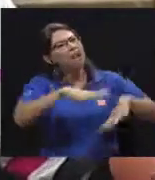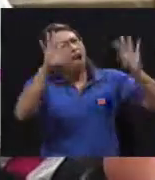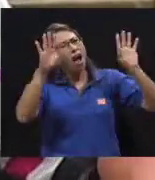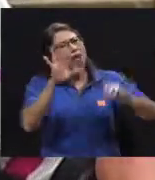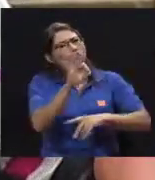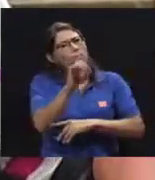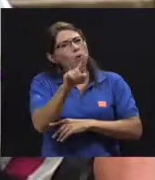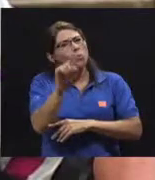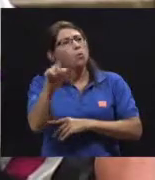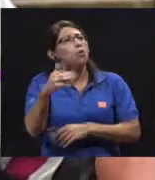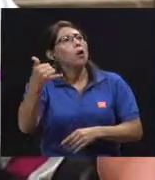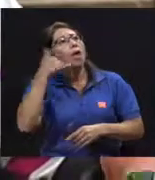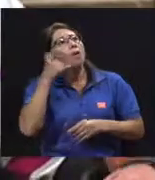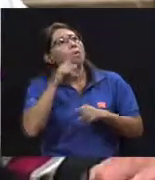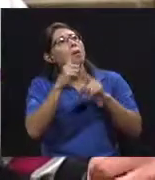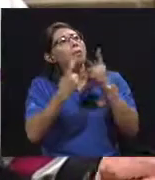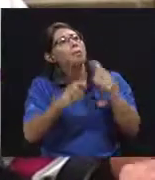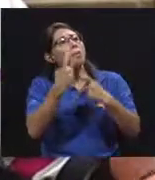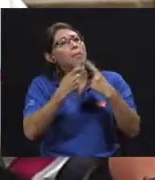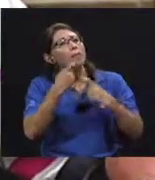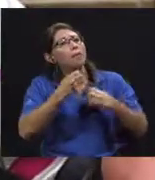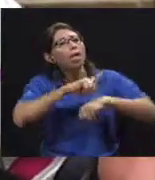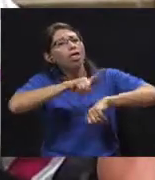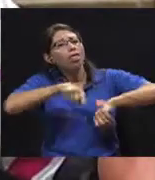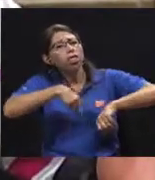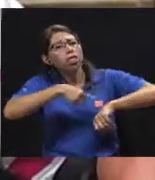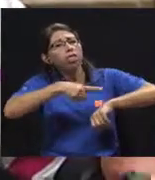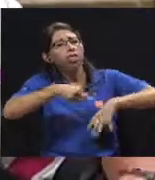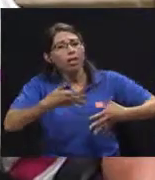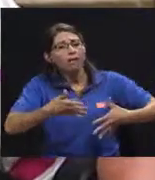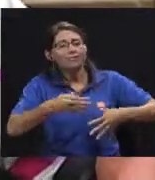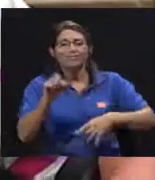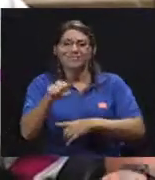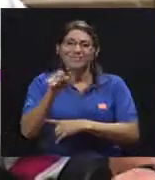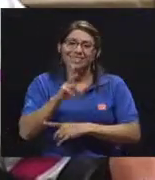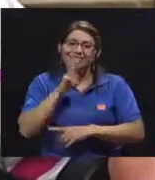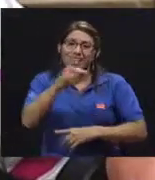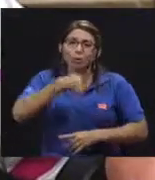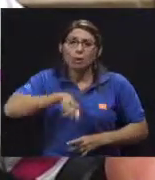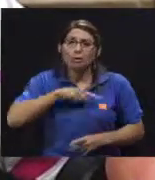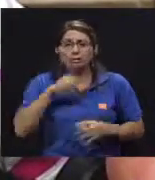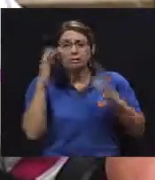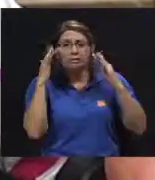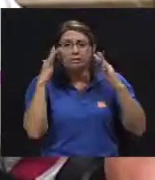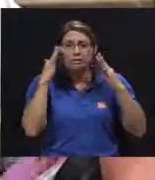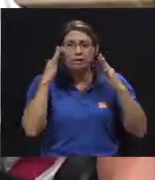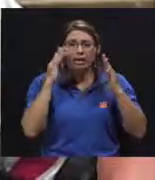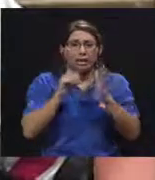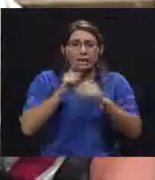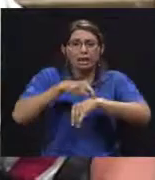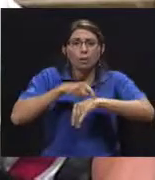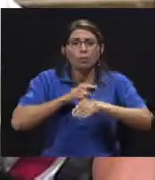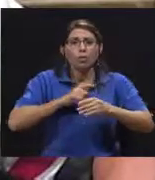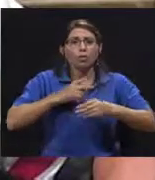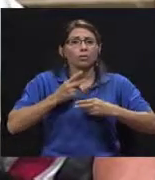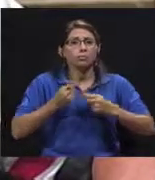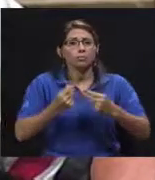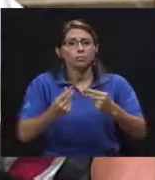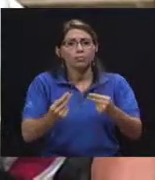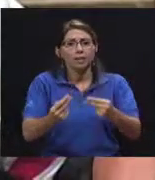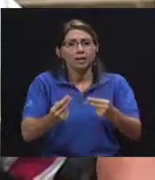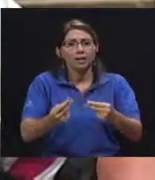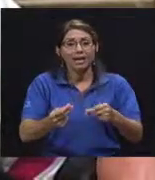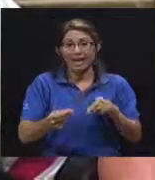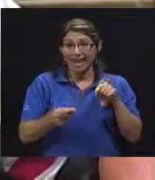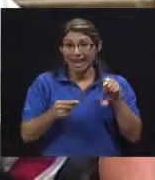8 minutos tomándome los datos. Bueno, sí, cuando estamos angustiados los minutos vuelan y uno no lo siente. Normalmente ellos están capacitados para tomar la